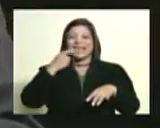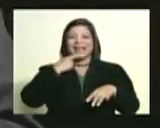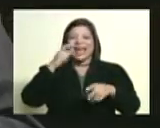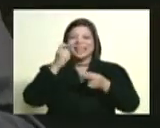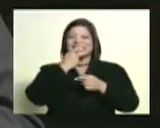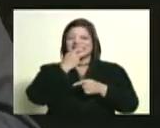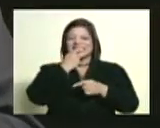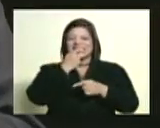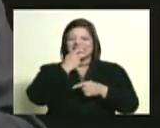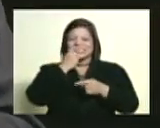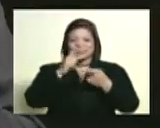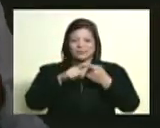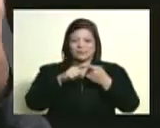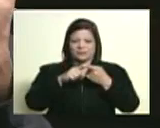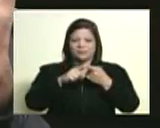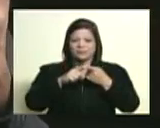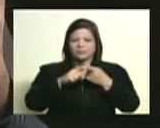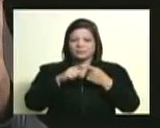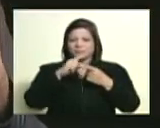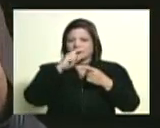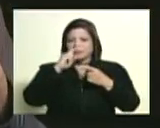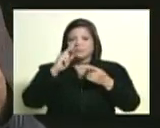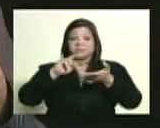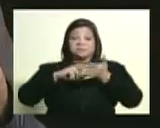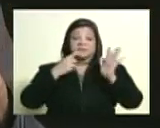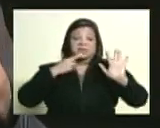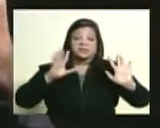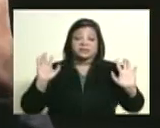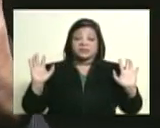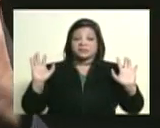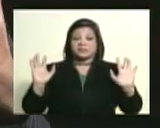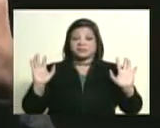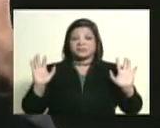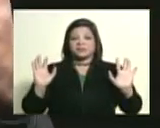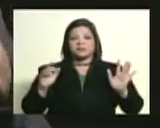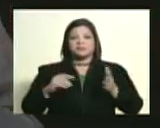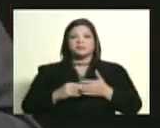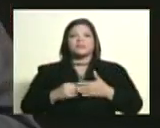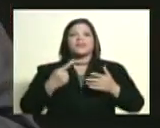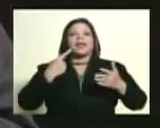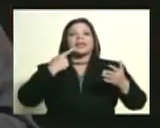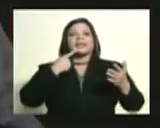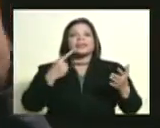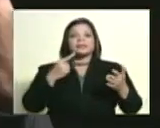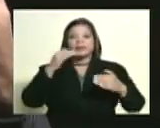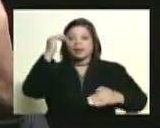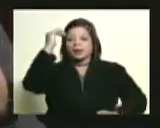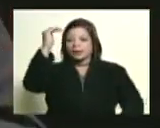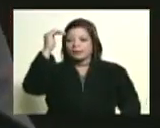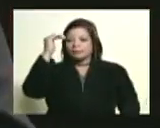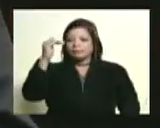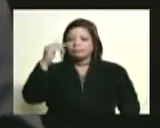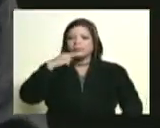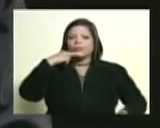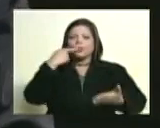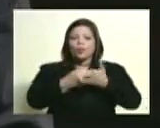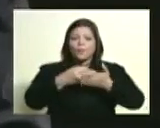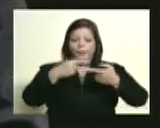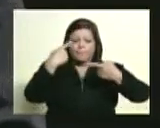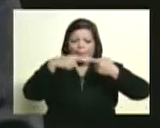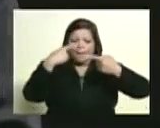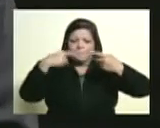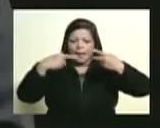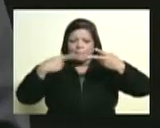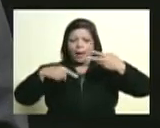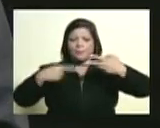cadena nacional, porque él se aventura a decir las cosas, decirlas con su nombre en un